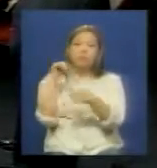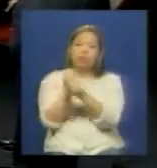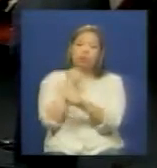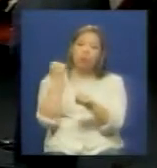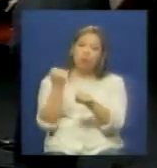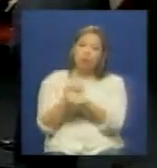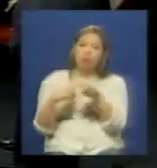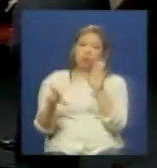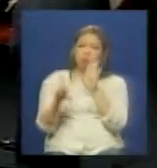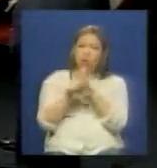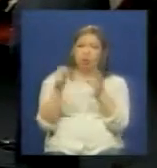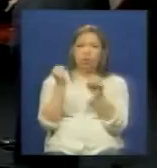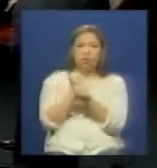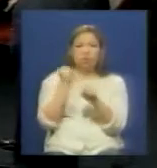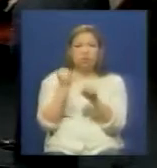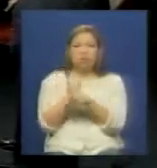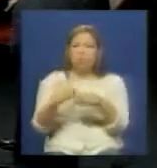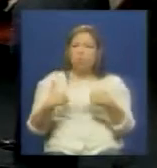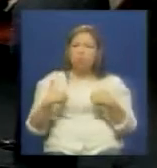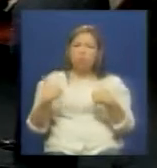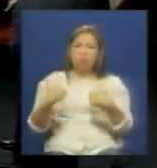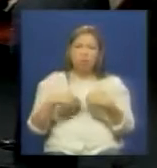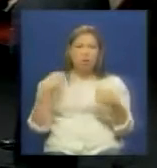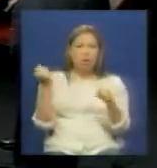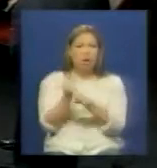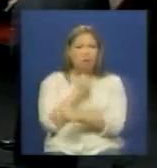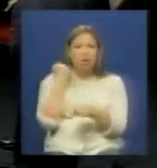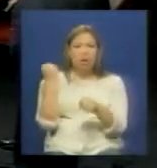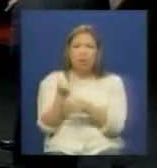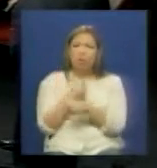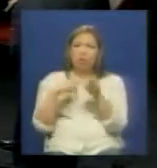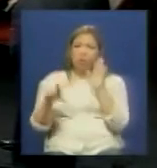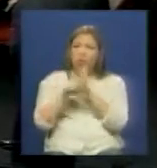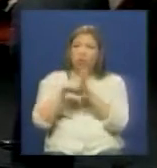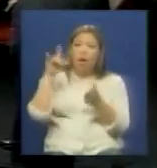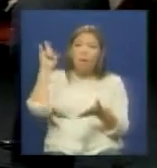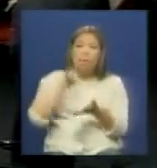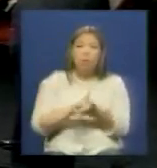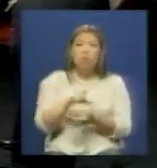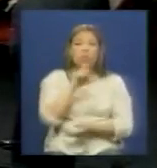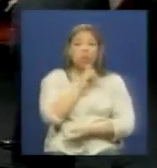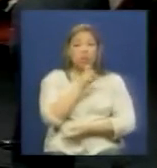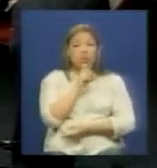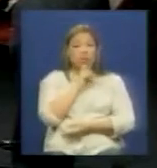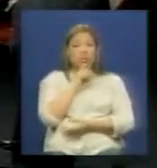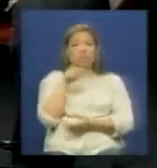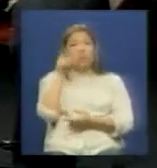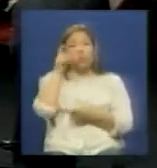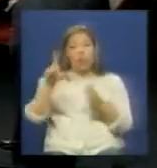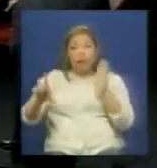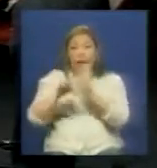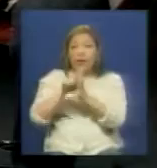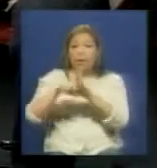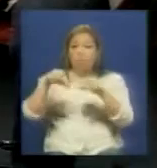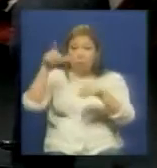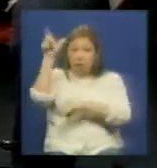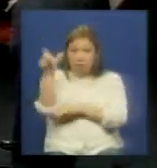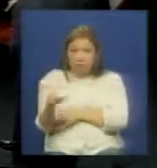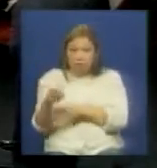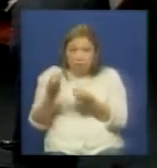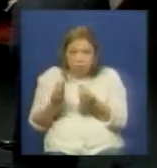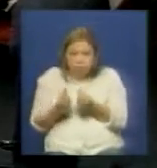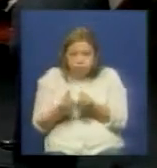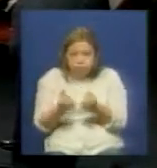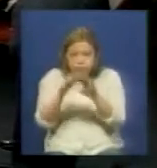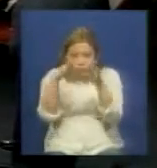se hizo por un pueblo trabajador que dio muchísimo para que eso se aprobara la ley para el campesino se hizo desde un pueblo campesino que dio muchísimo para que eso se aprobara